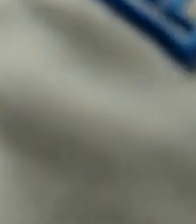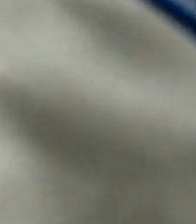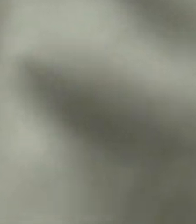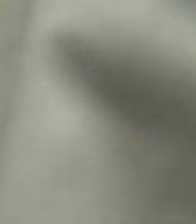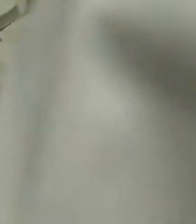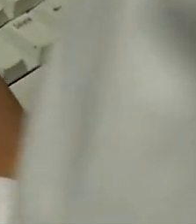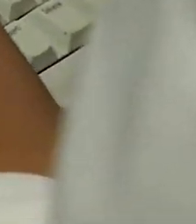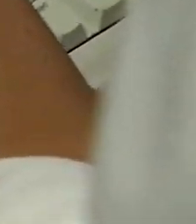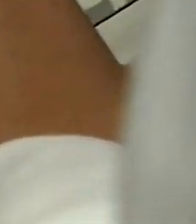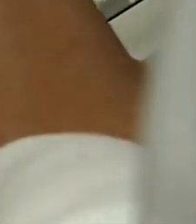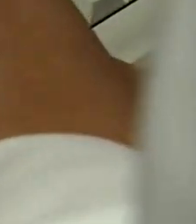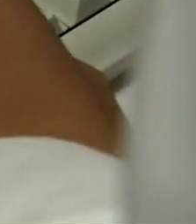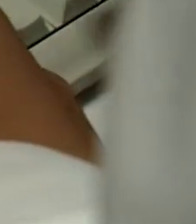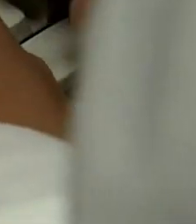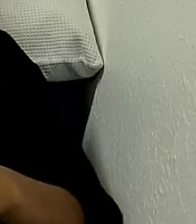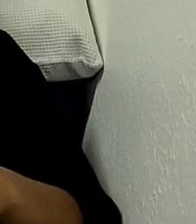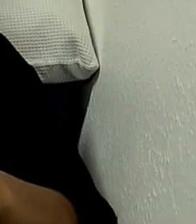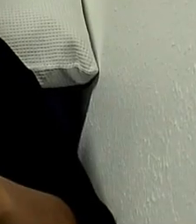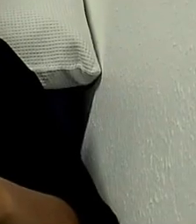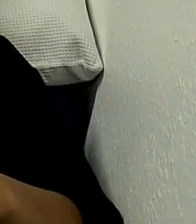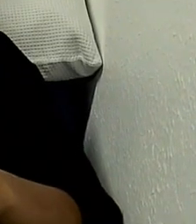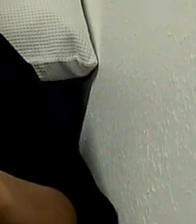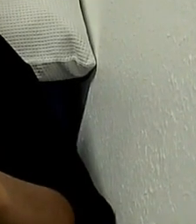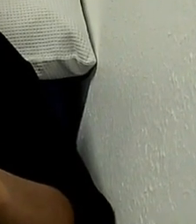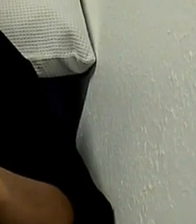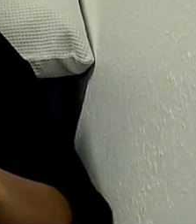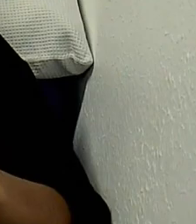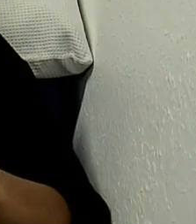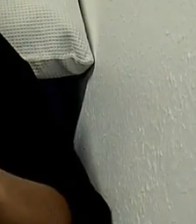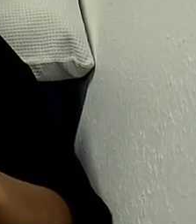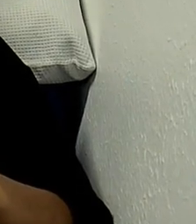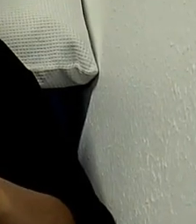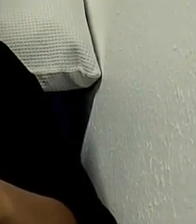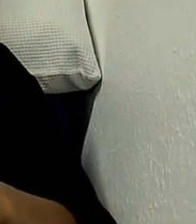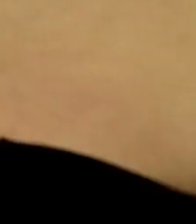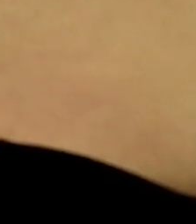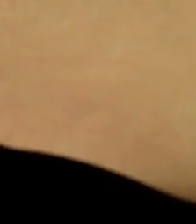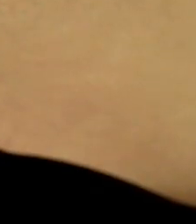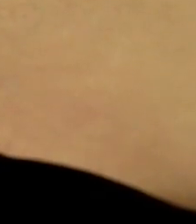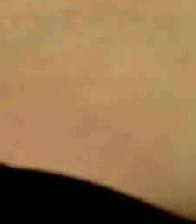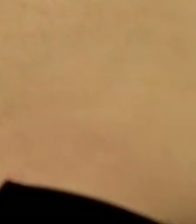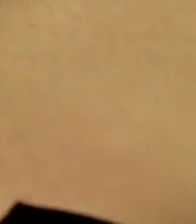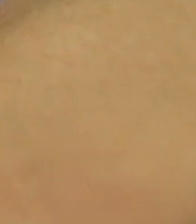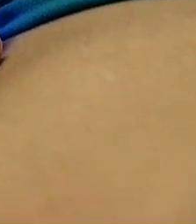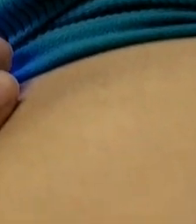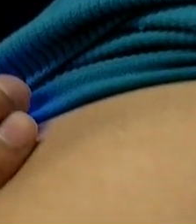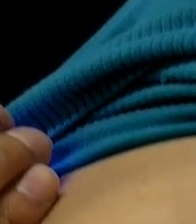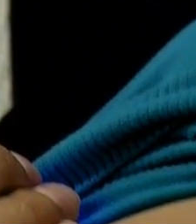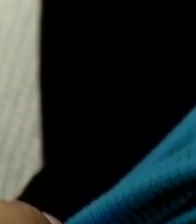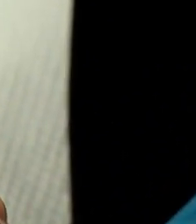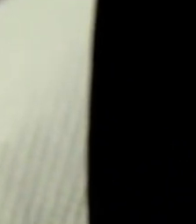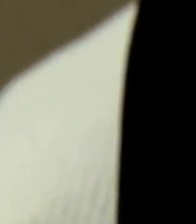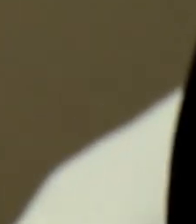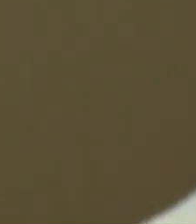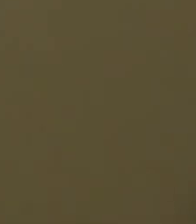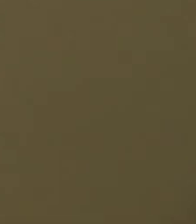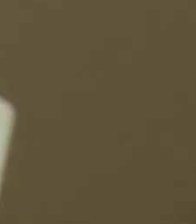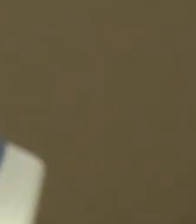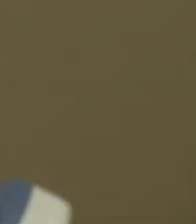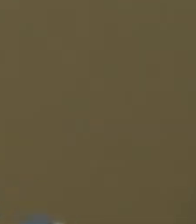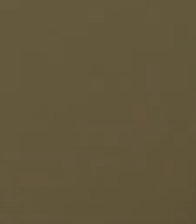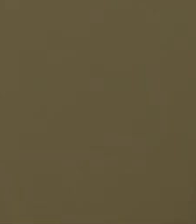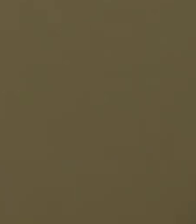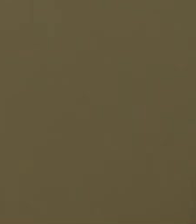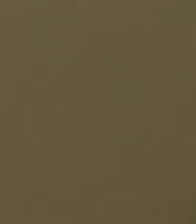explorar a un paciente que tiene el hígado un poco crecido aunque no tiene dolor y le mandamos a hacer estudios de sangre donde